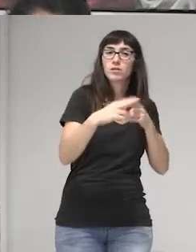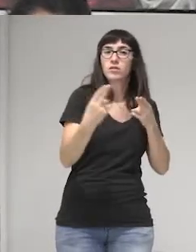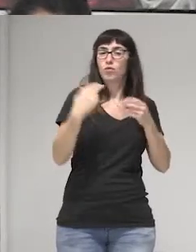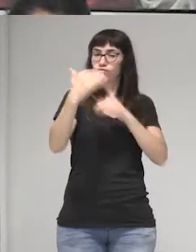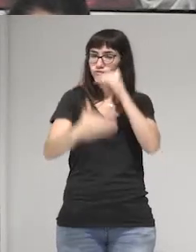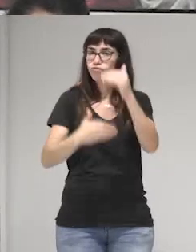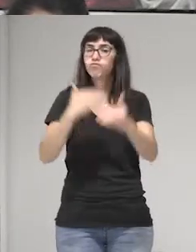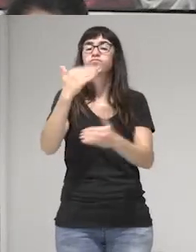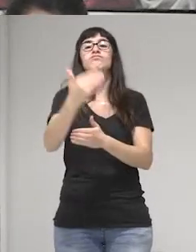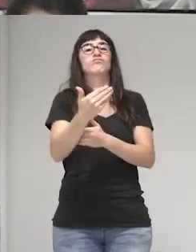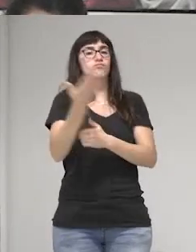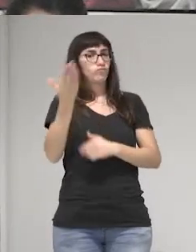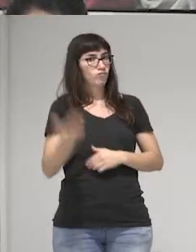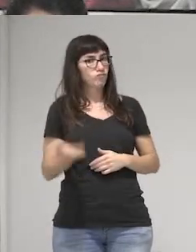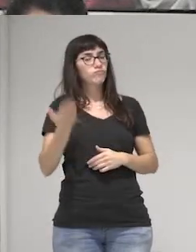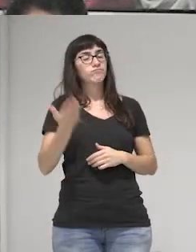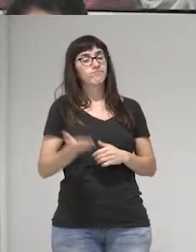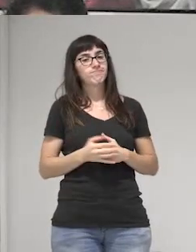que hacemos.